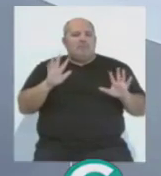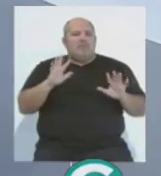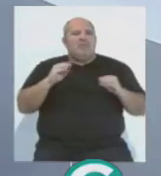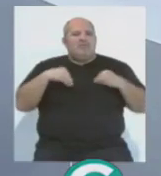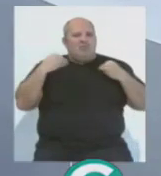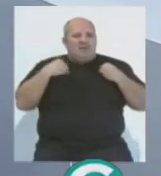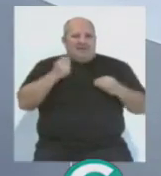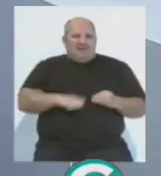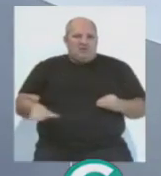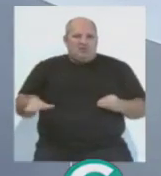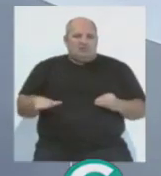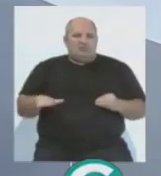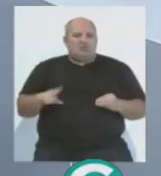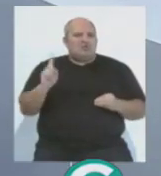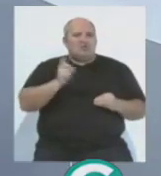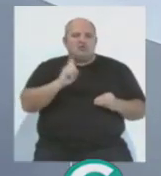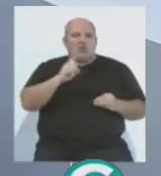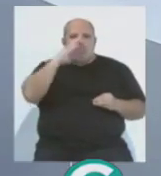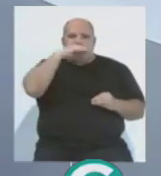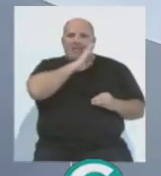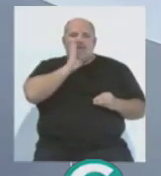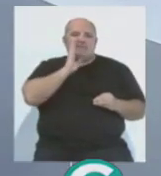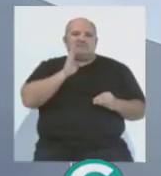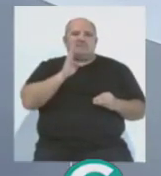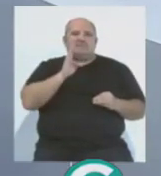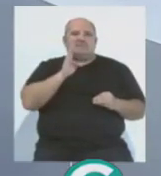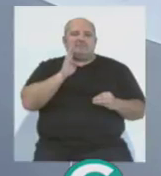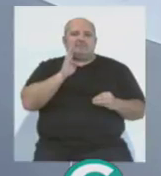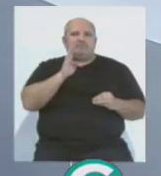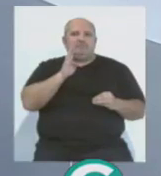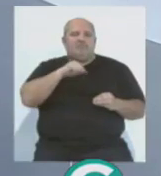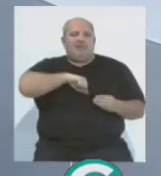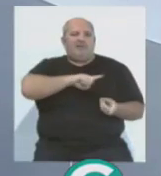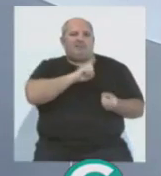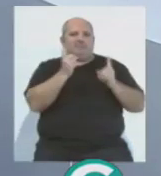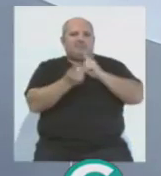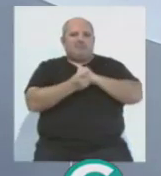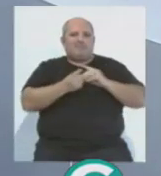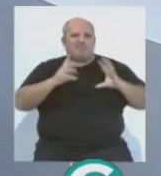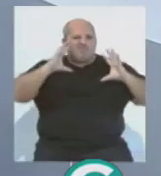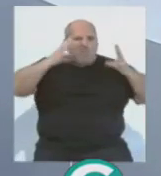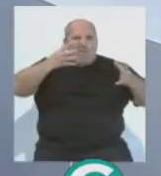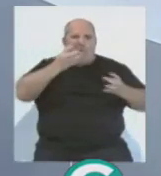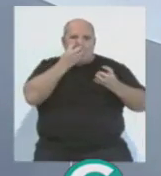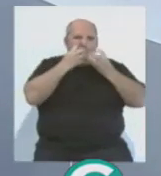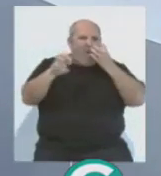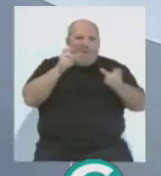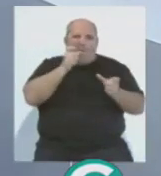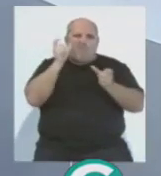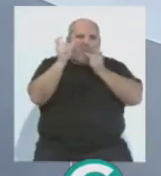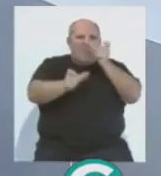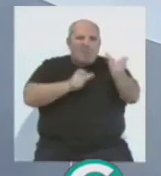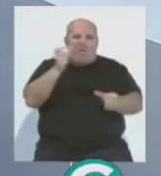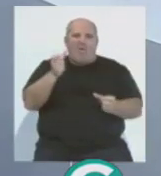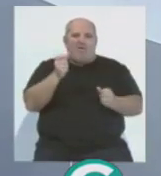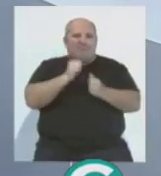disfruten los niños. No que los padres se conviertan en energúmenos alrededor